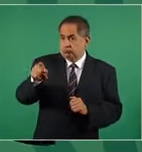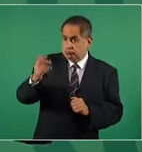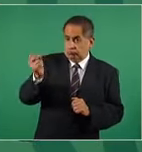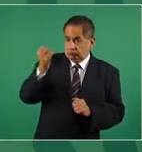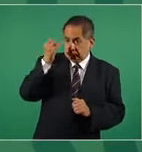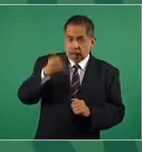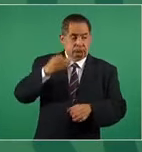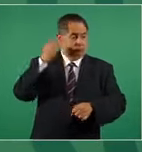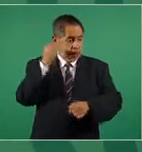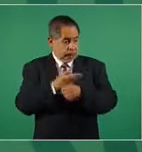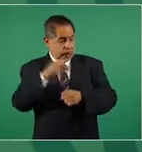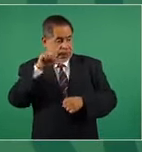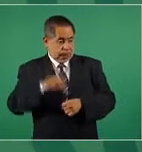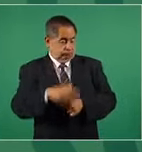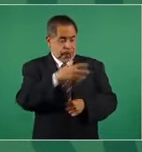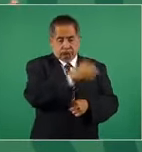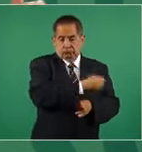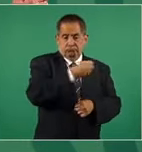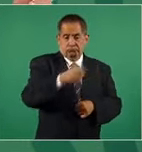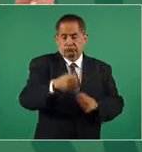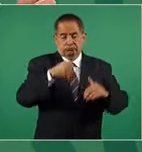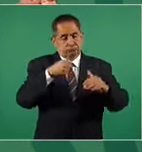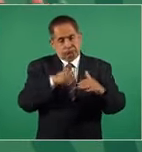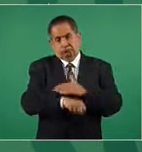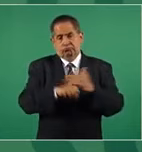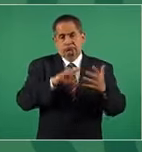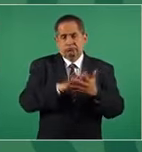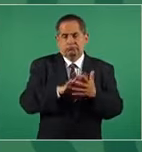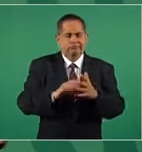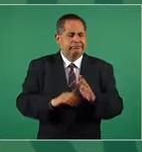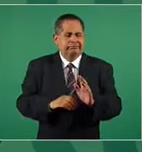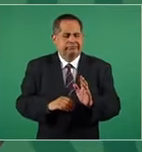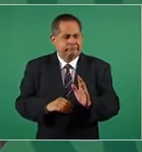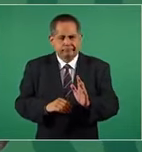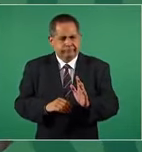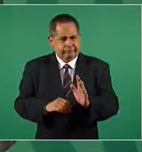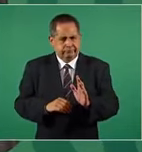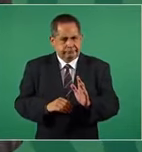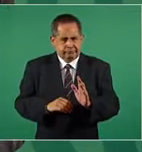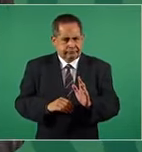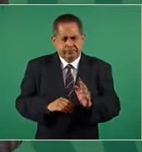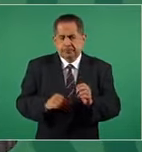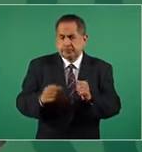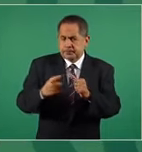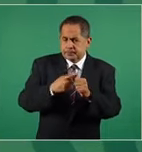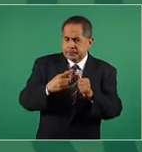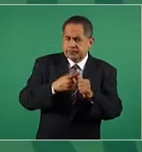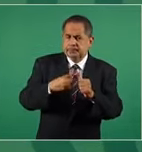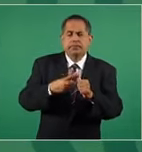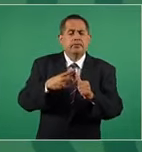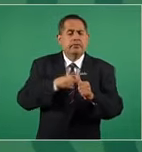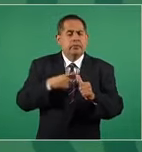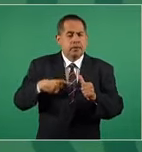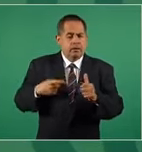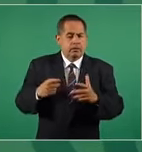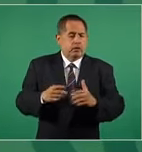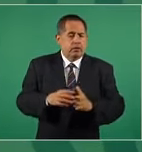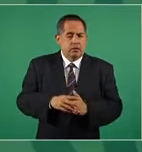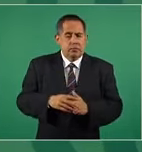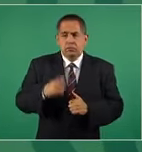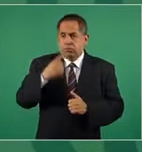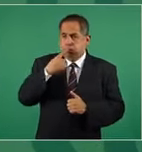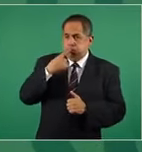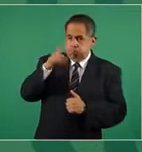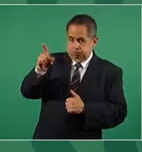sin el